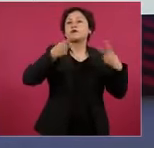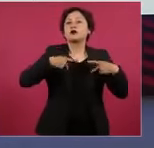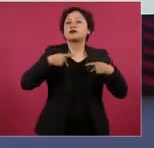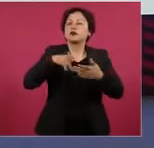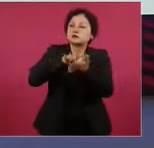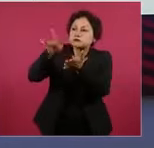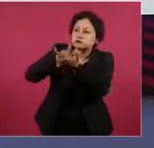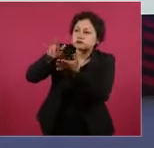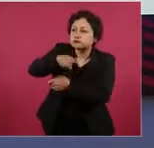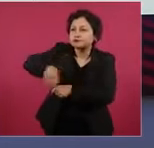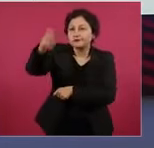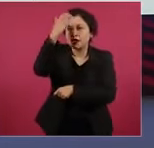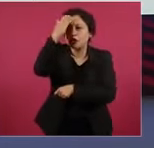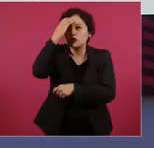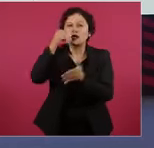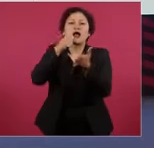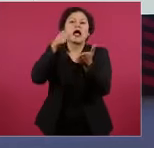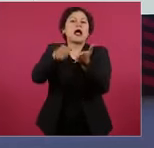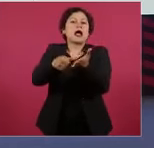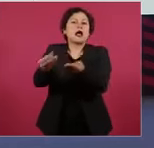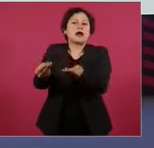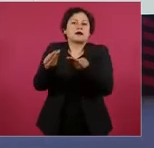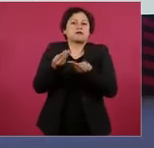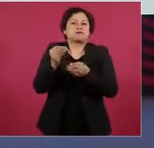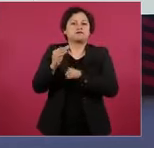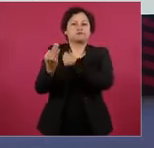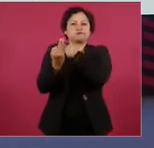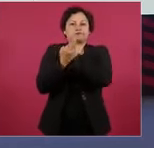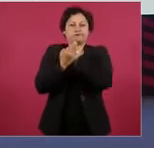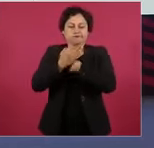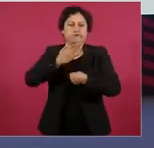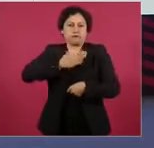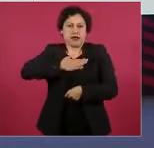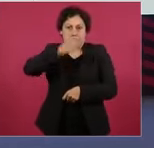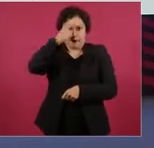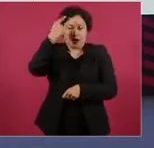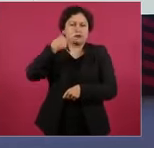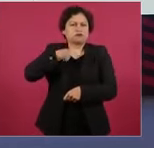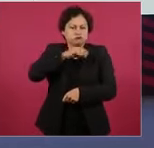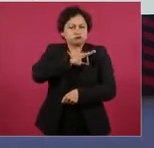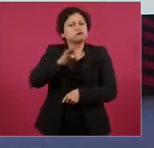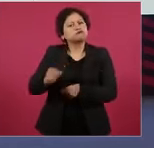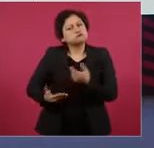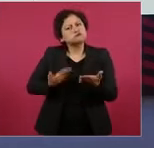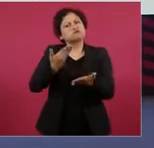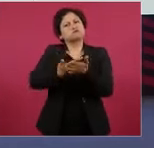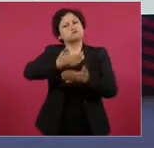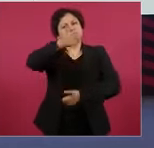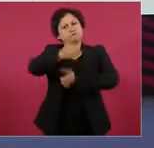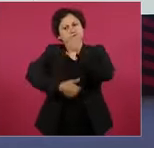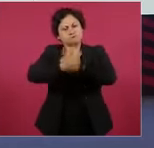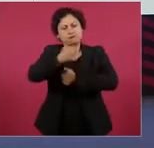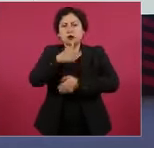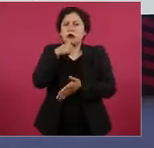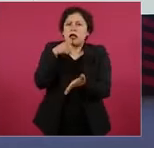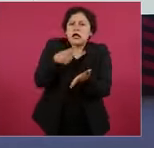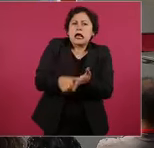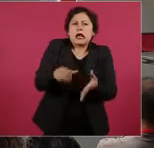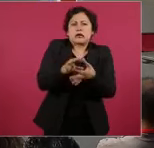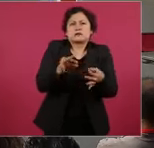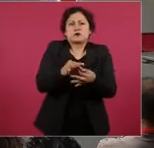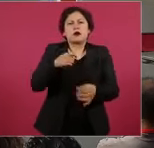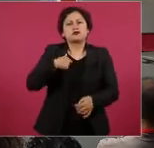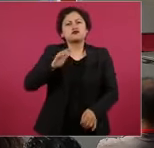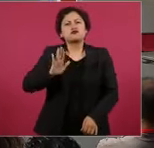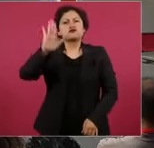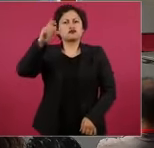puedan respaldar esta candidatura, que puedan decirnos por qué quieren ser juzgadores en